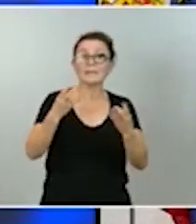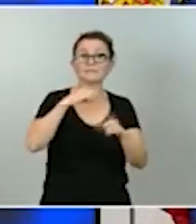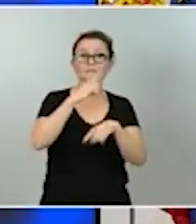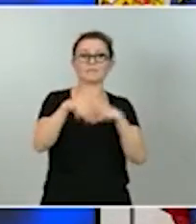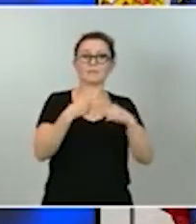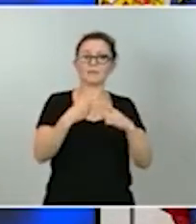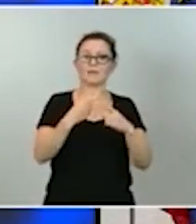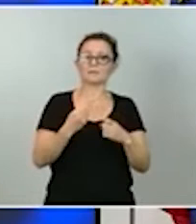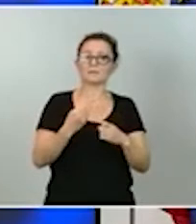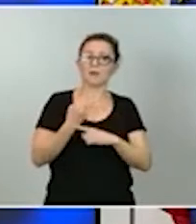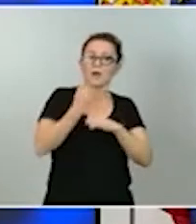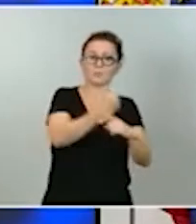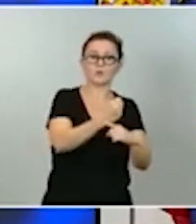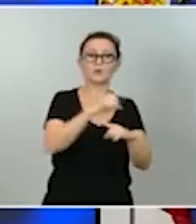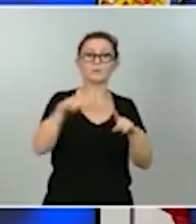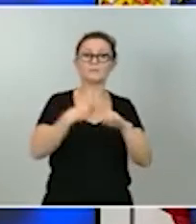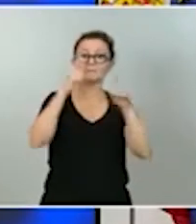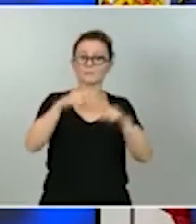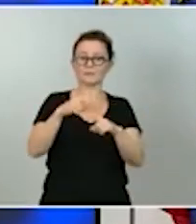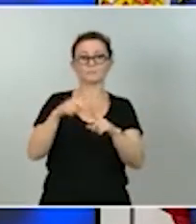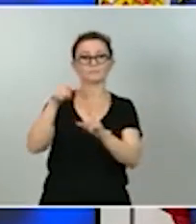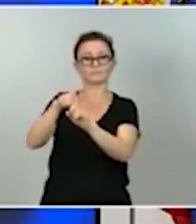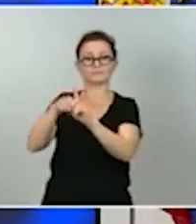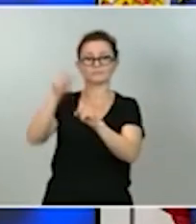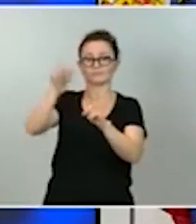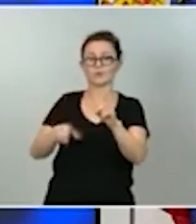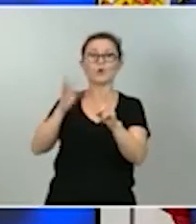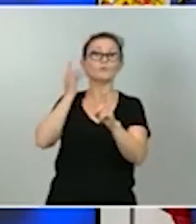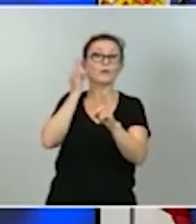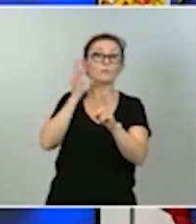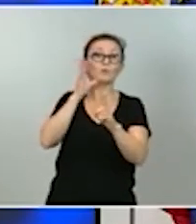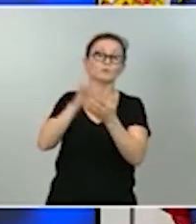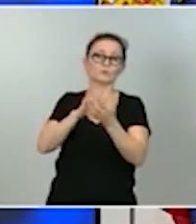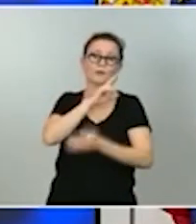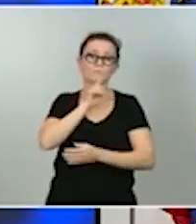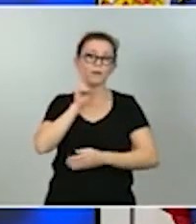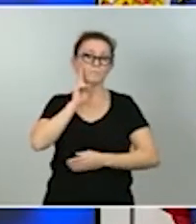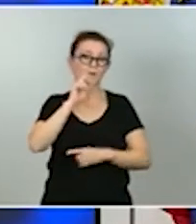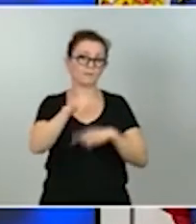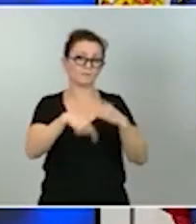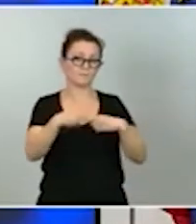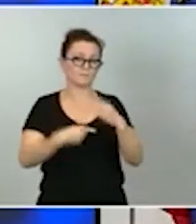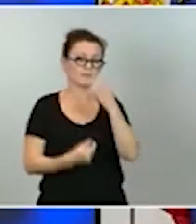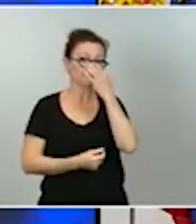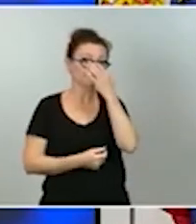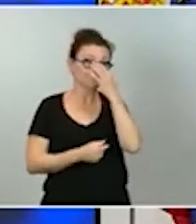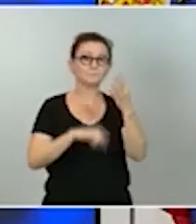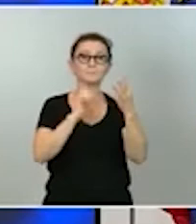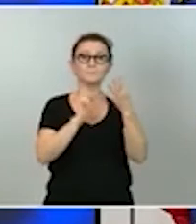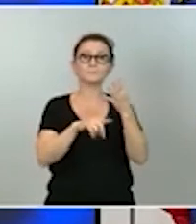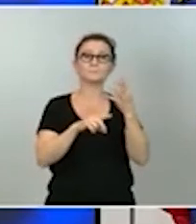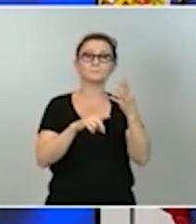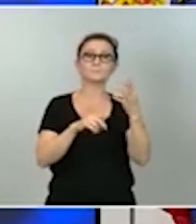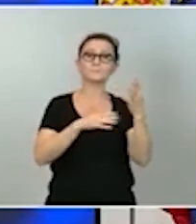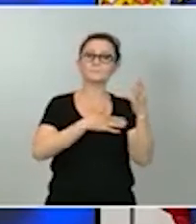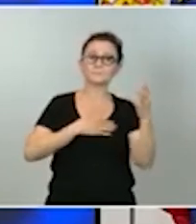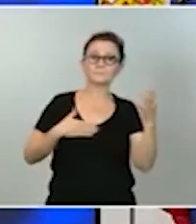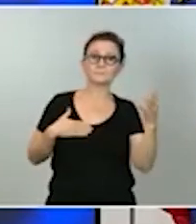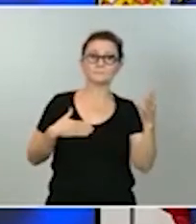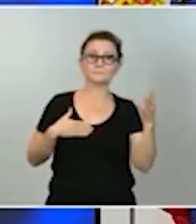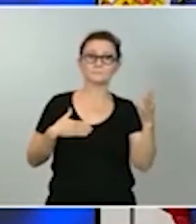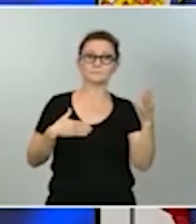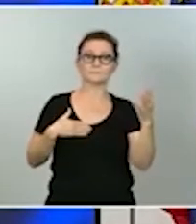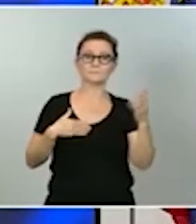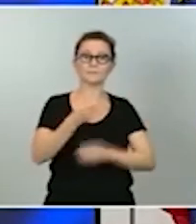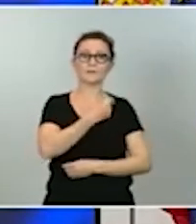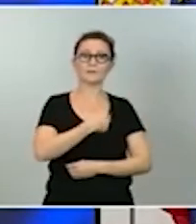preferente a las mujeres que son las madres de familia en cuarto lugar queremos una España de igualdad de